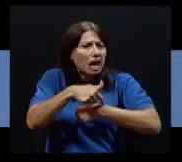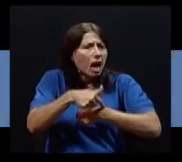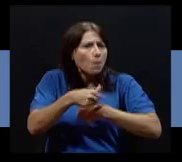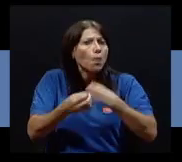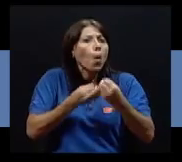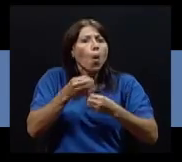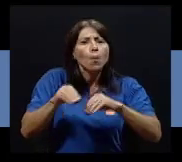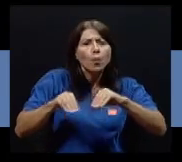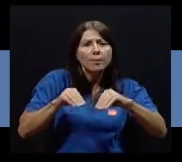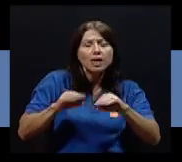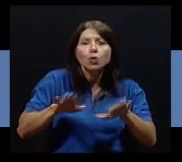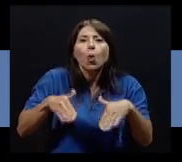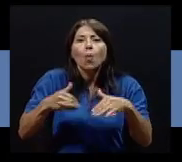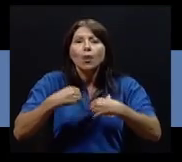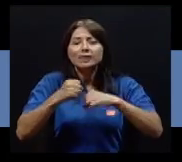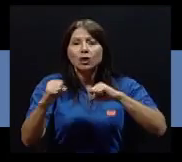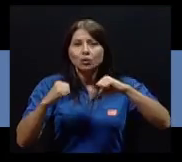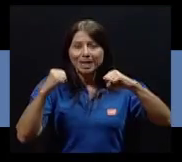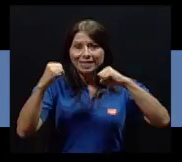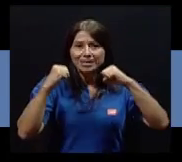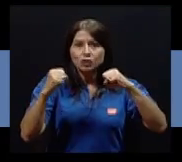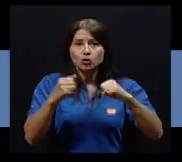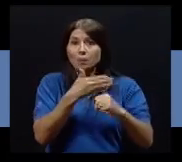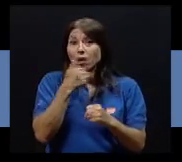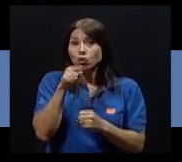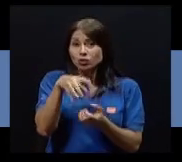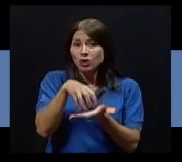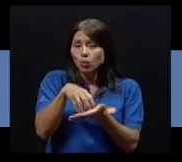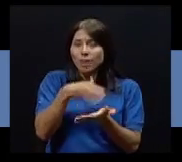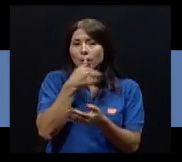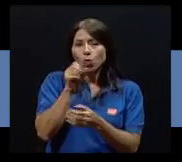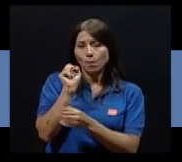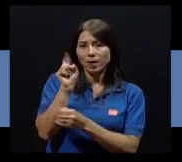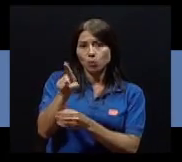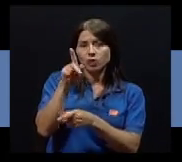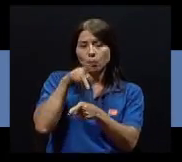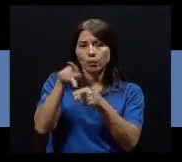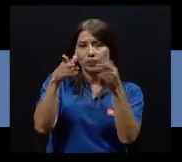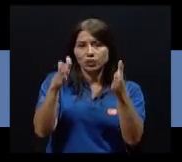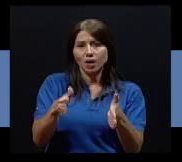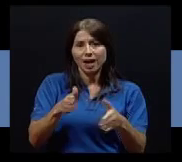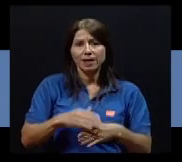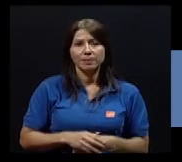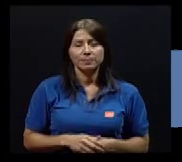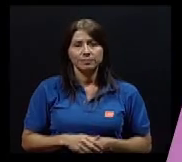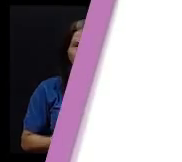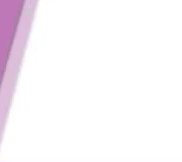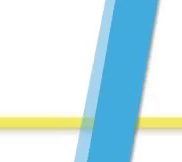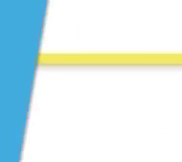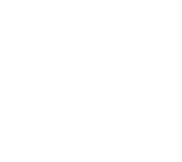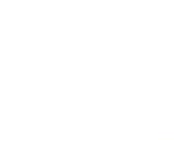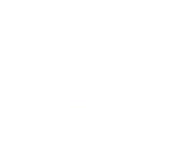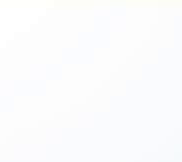existen dudas con respecto a tiempos, movimientos o contraindicaciones, es mejor consultar a un profesional.